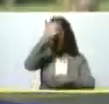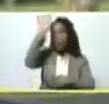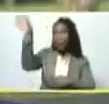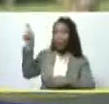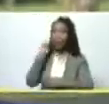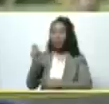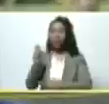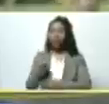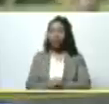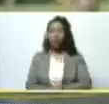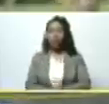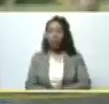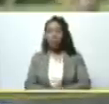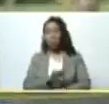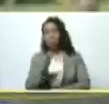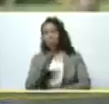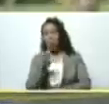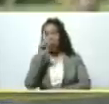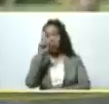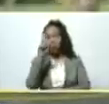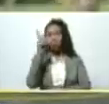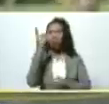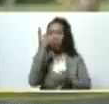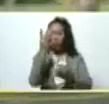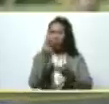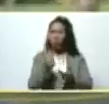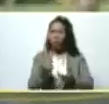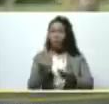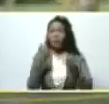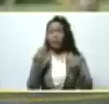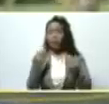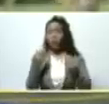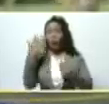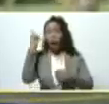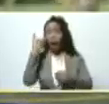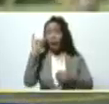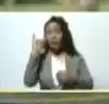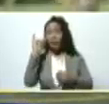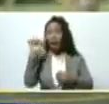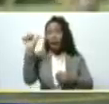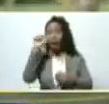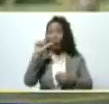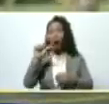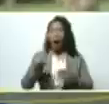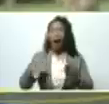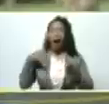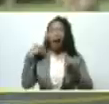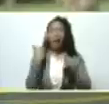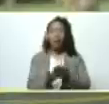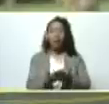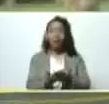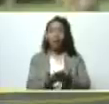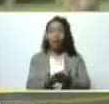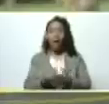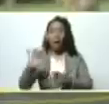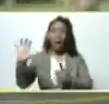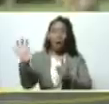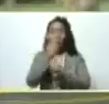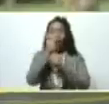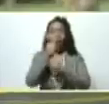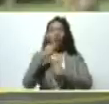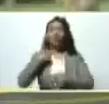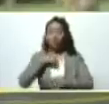inversionistas por lo menos una decena y tanto va el agua al cántaro hasta que lo logra lo